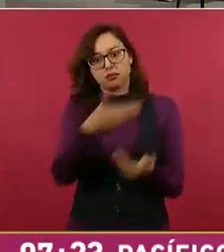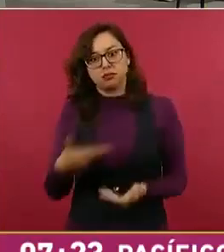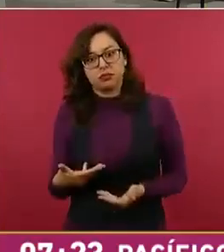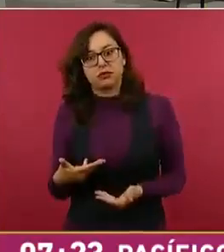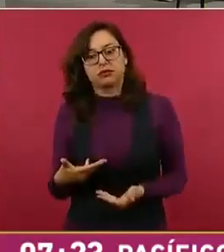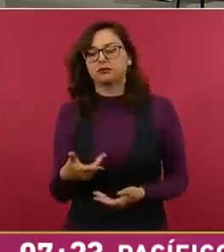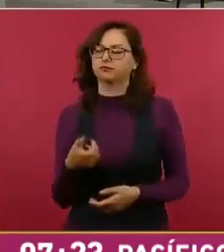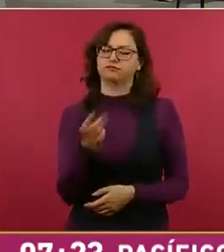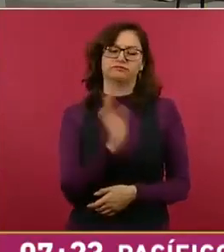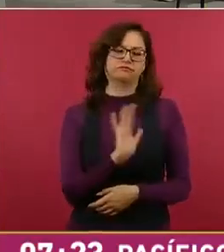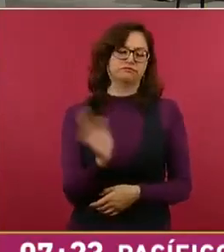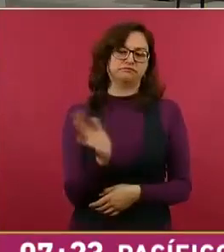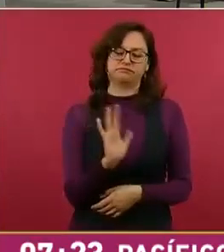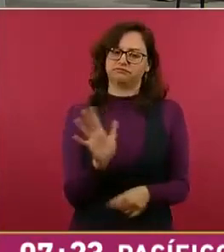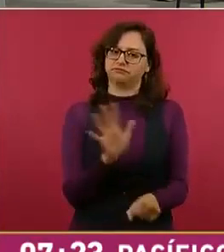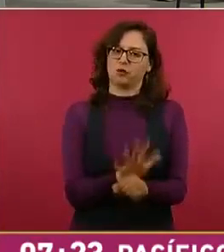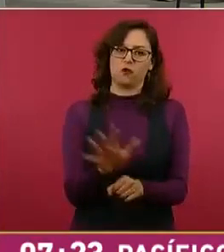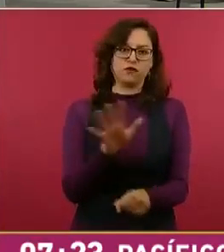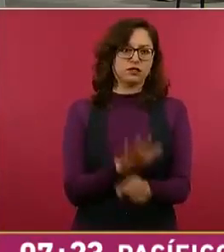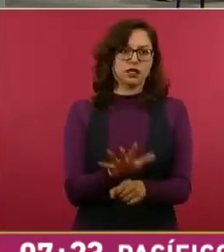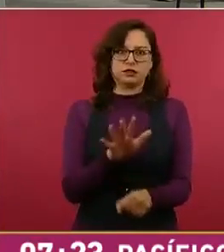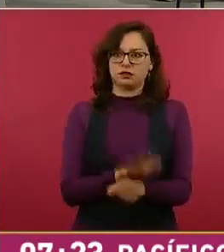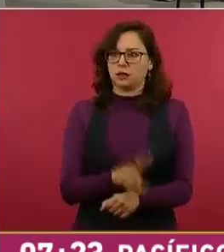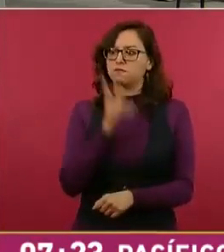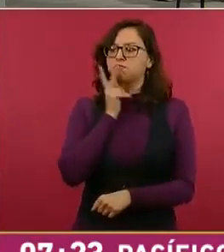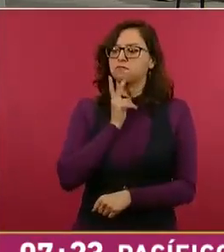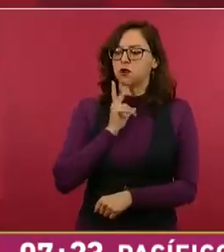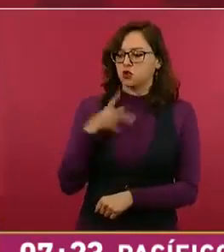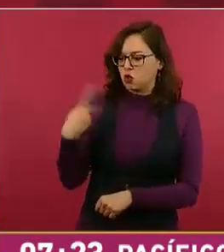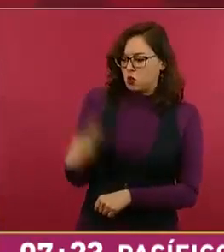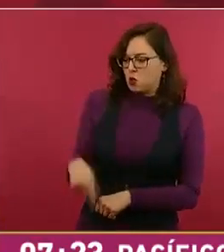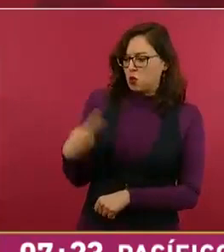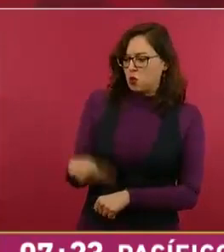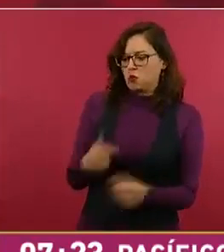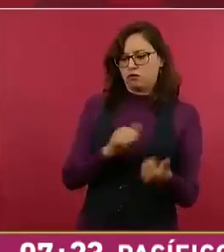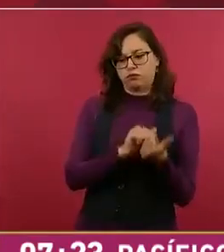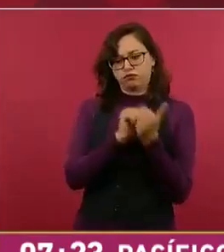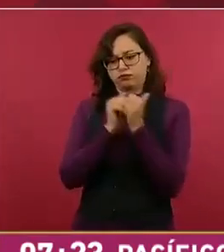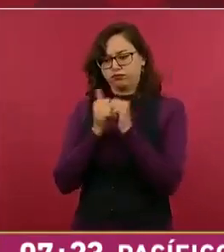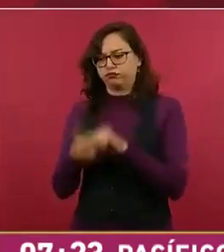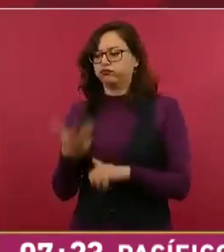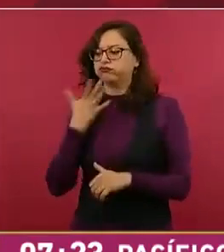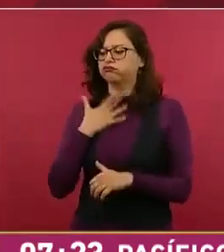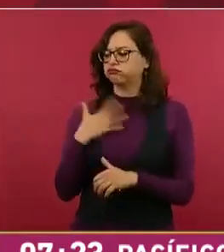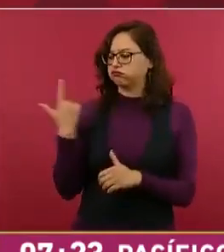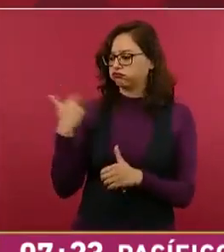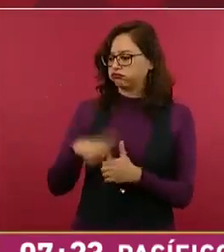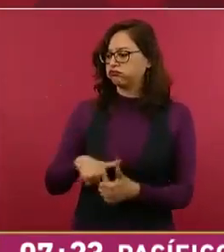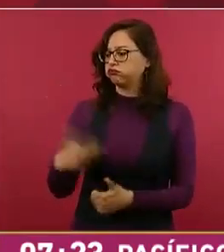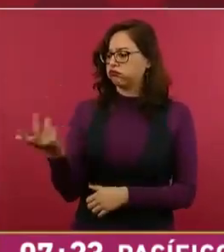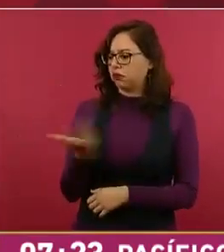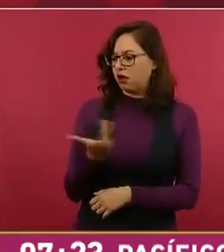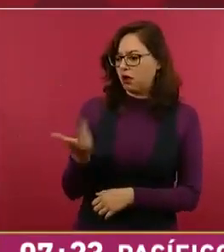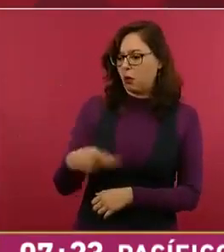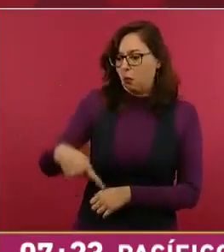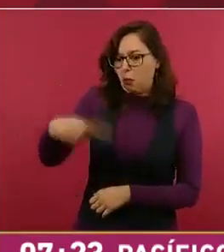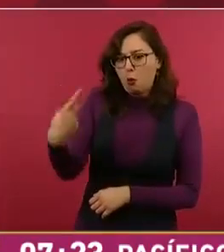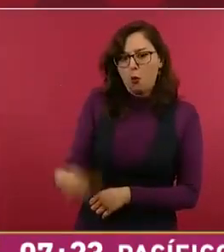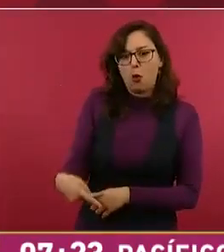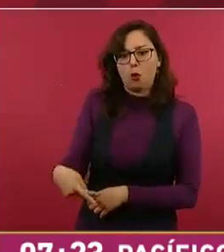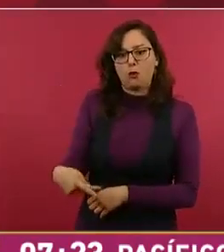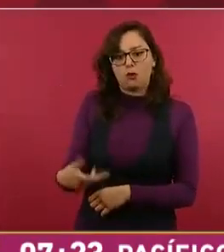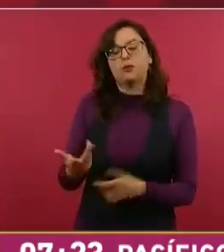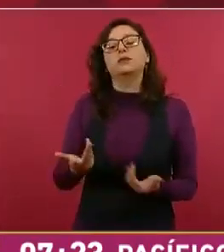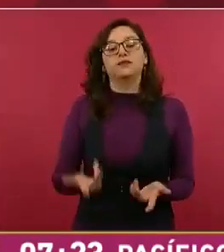hemos avanzado porque desde el inicio del gobierno estamos recuperando